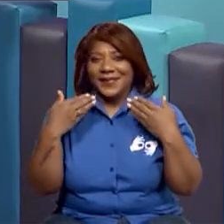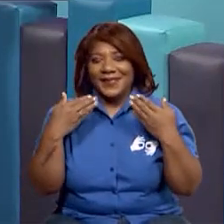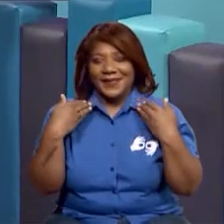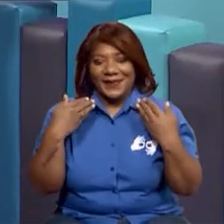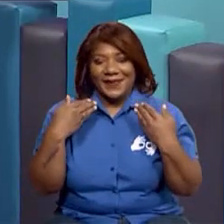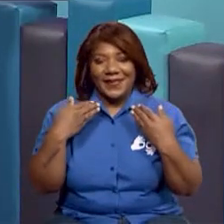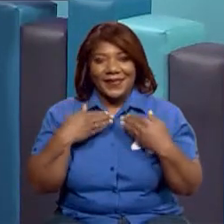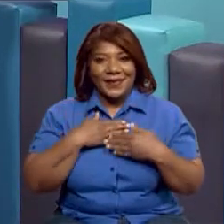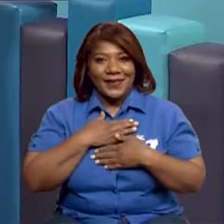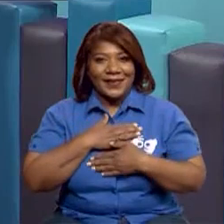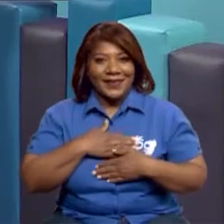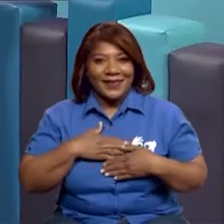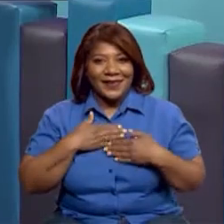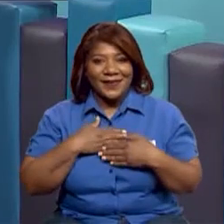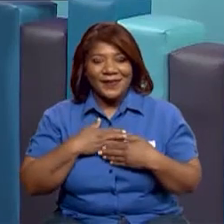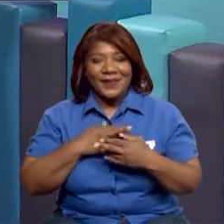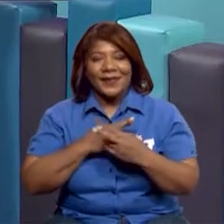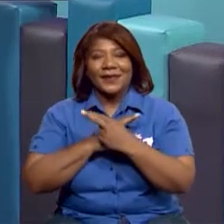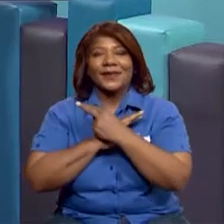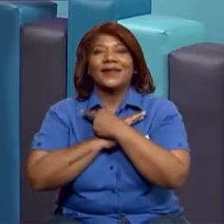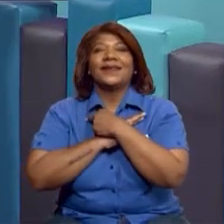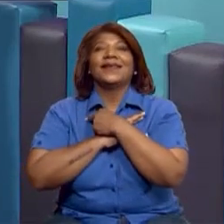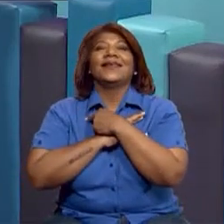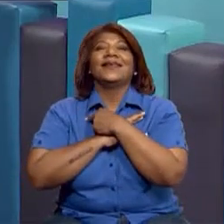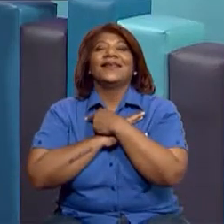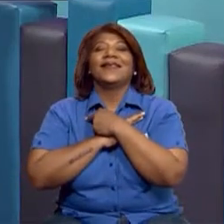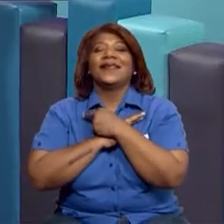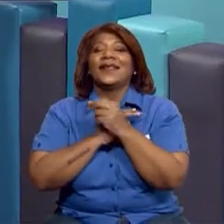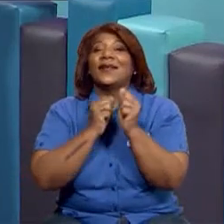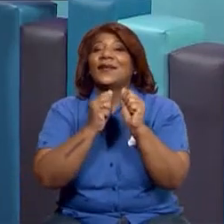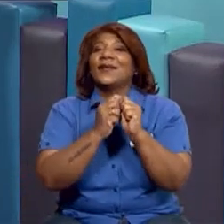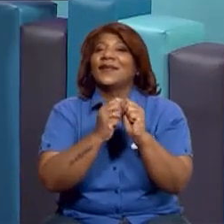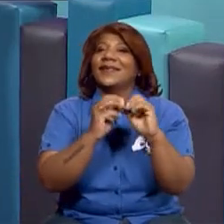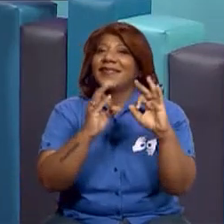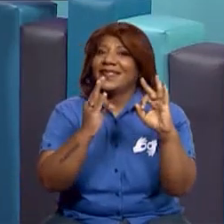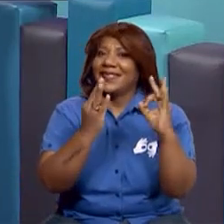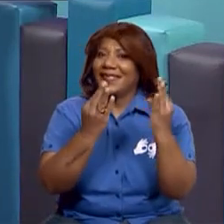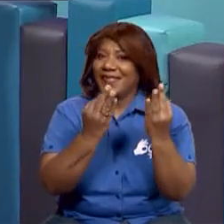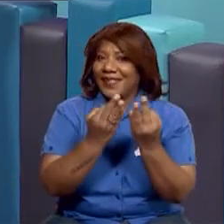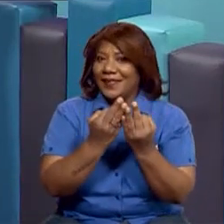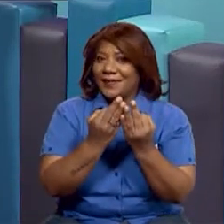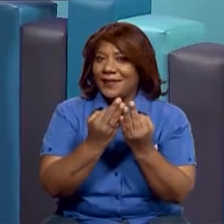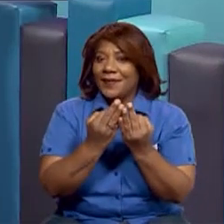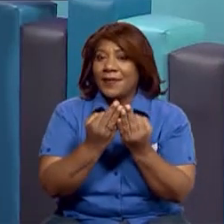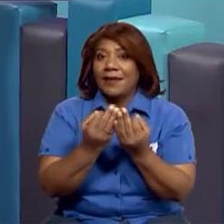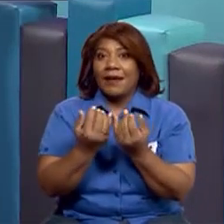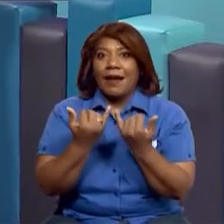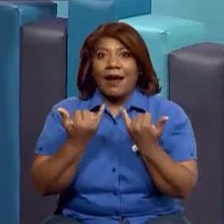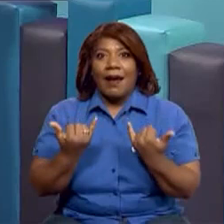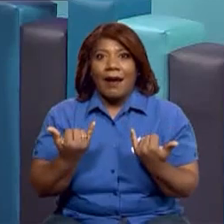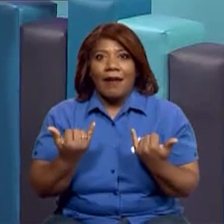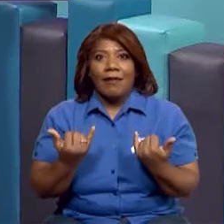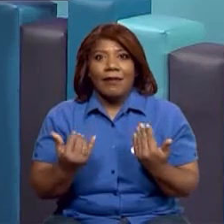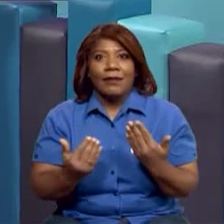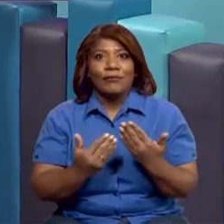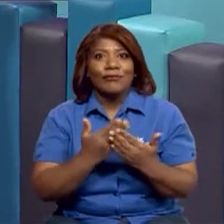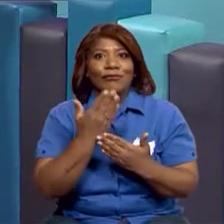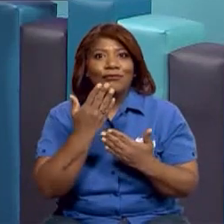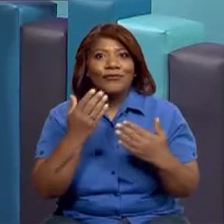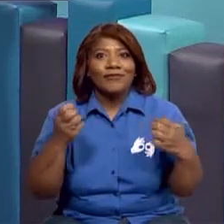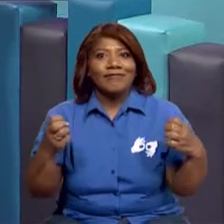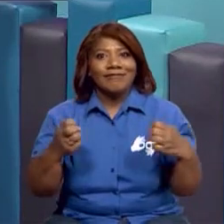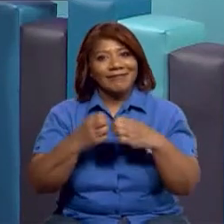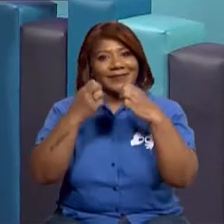hayan disfrutado es el descanso, el estar en familia y recuperando esas energías para continuar.